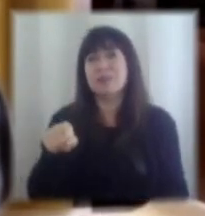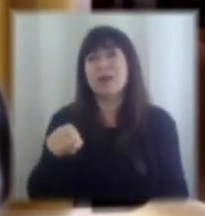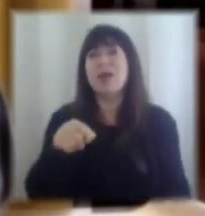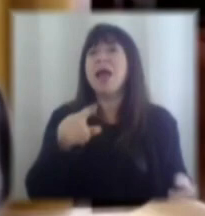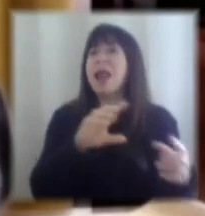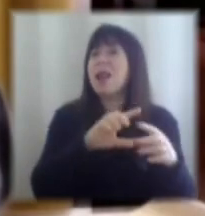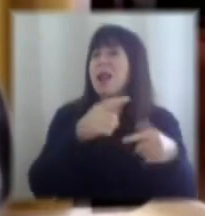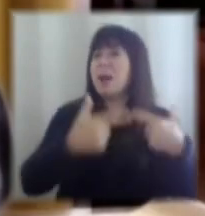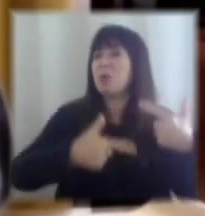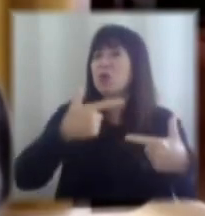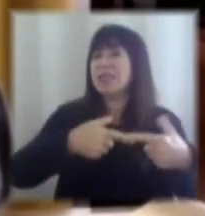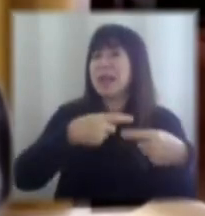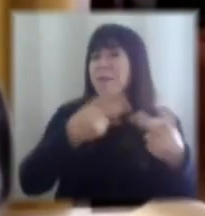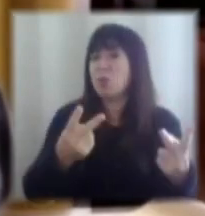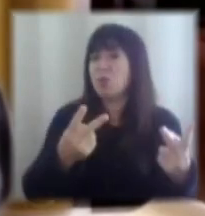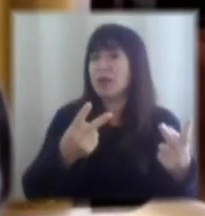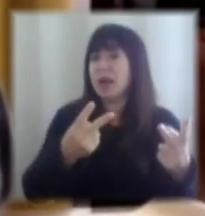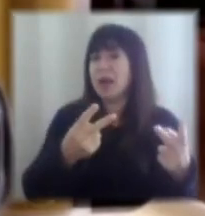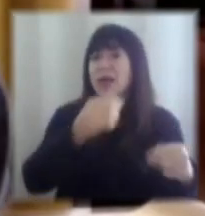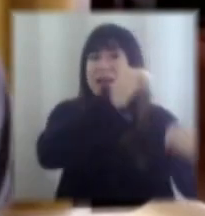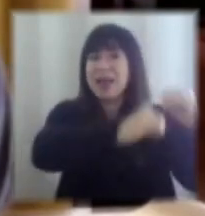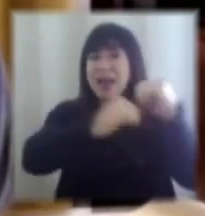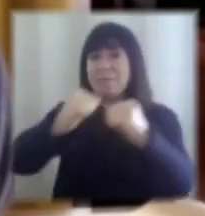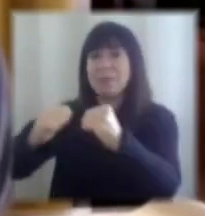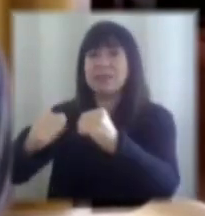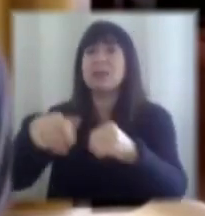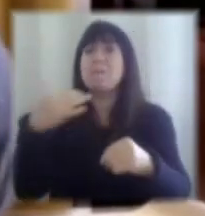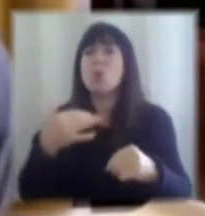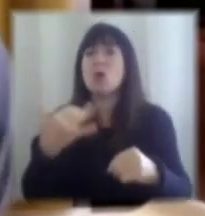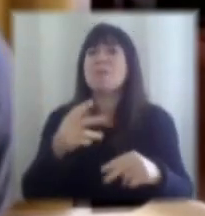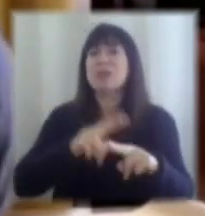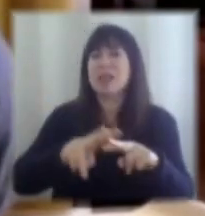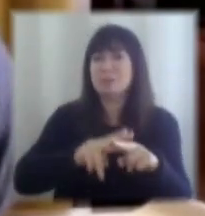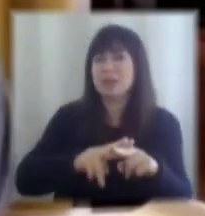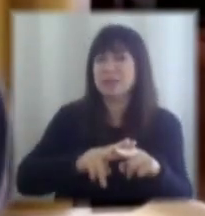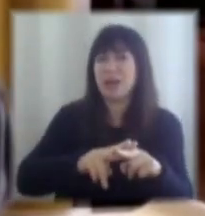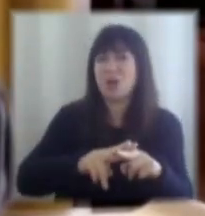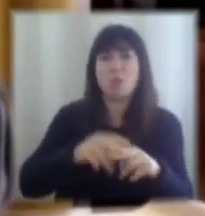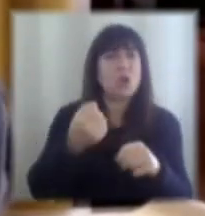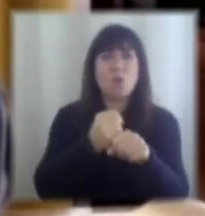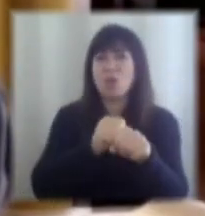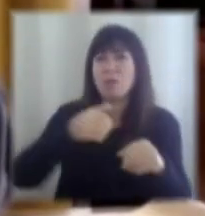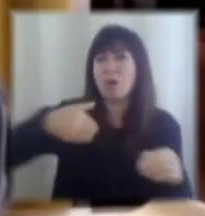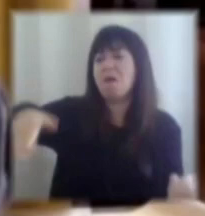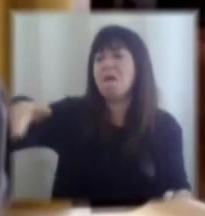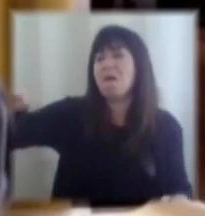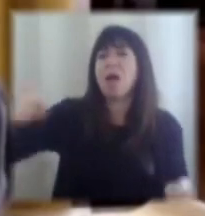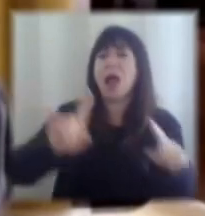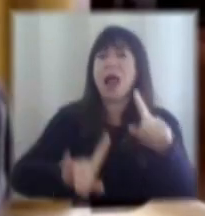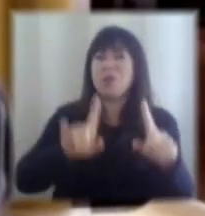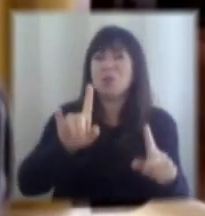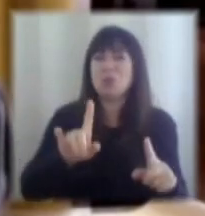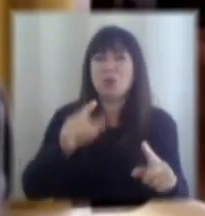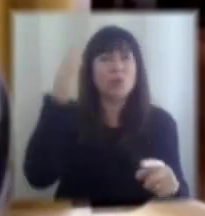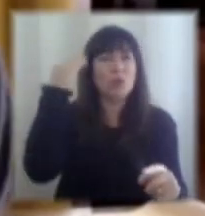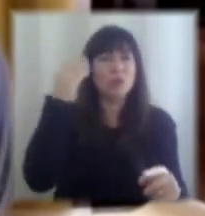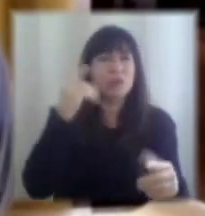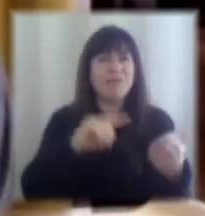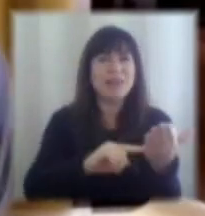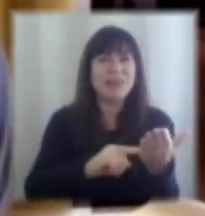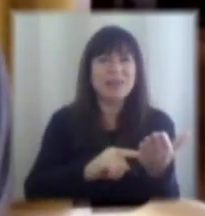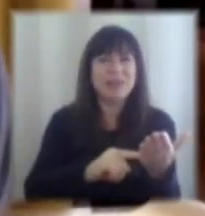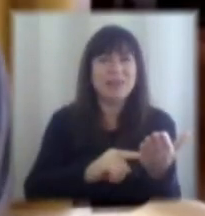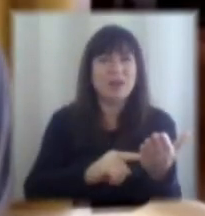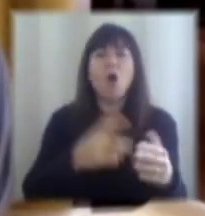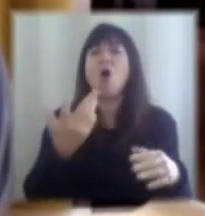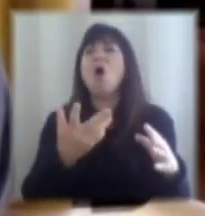empresarial es clave para hacerlo porque si uno deja de lado aquellos que quedaron atrás bueno se acumulan tensiones que al final del